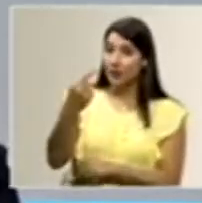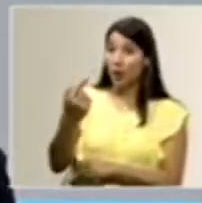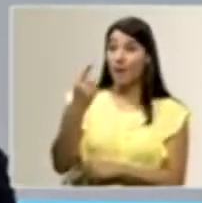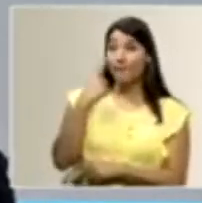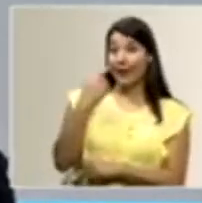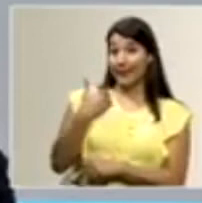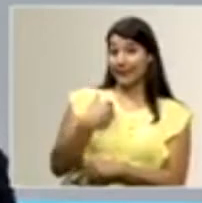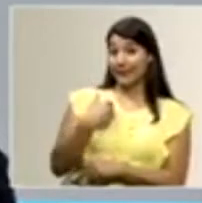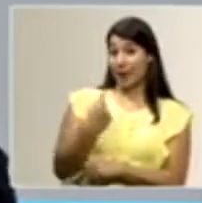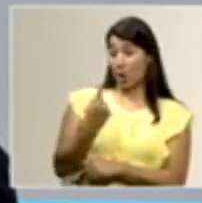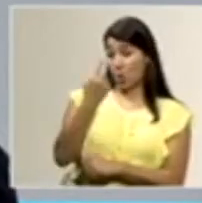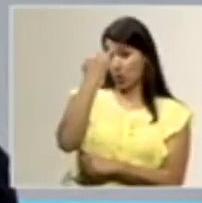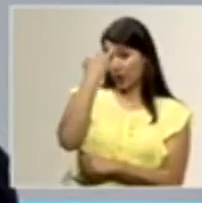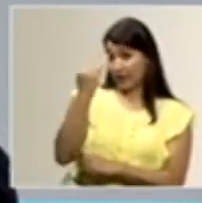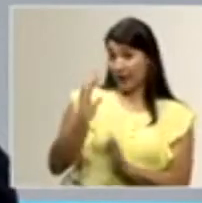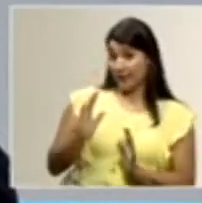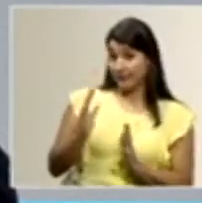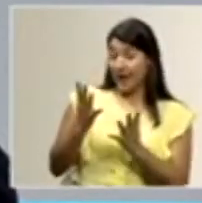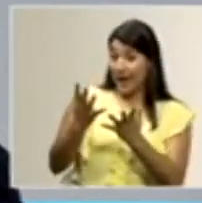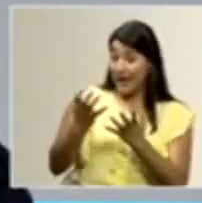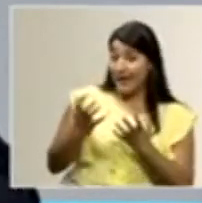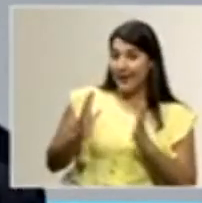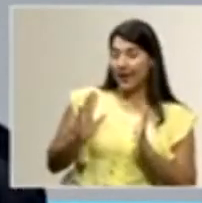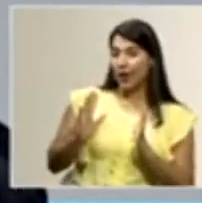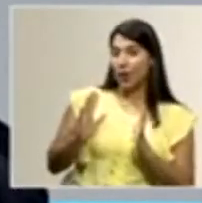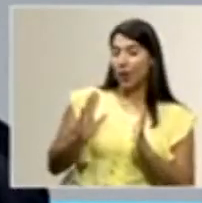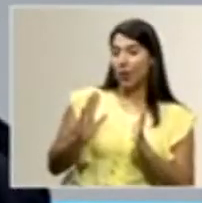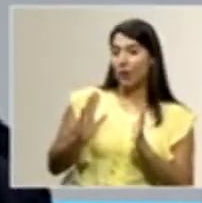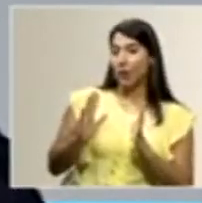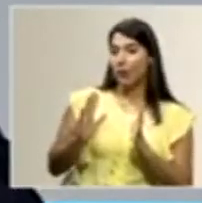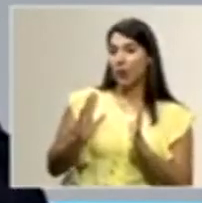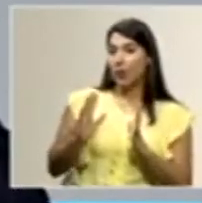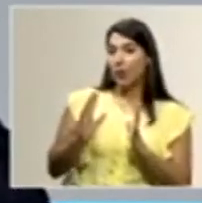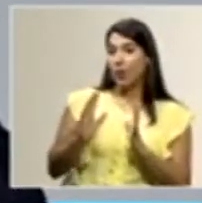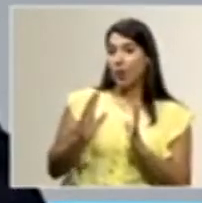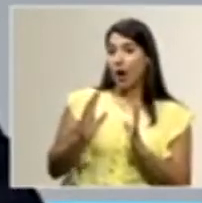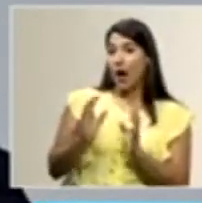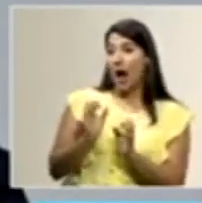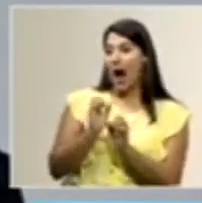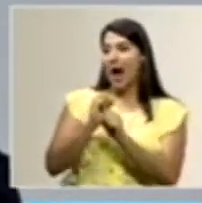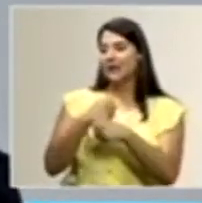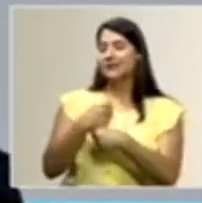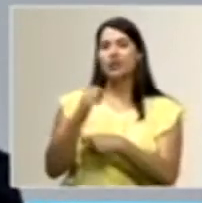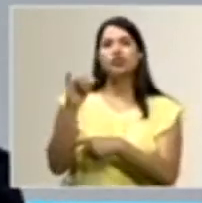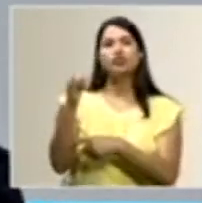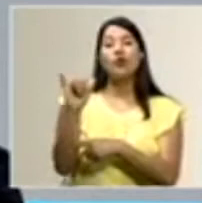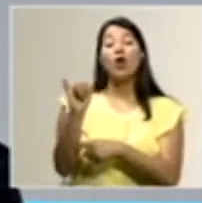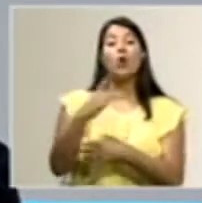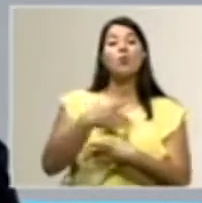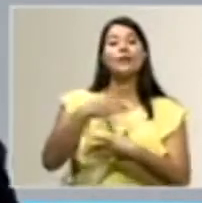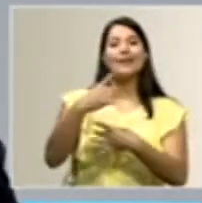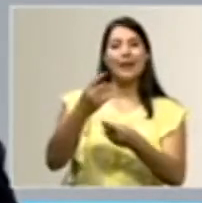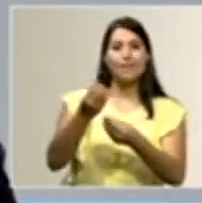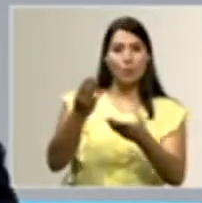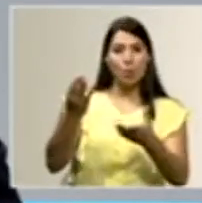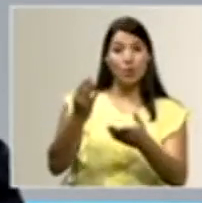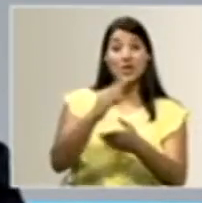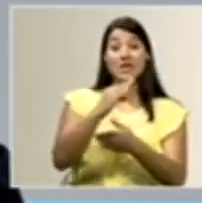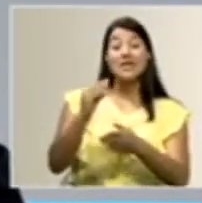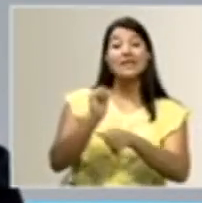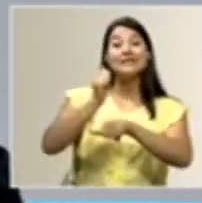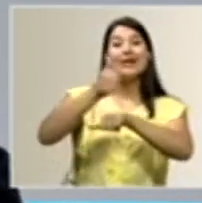idea, quisiera hacer el surf de interés público y el Día Nacional del Surf.